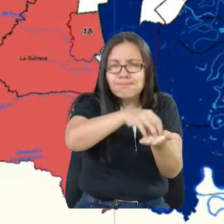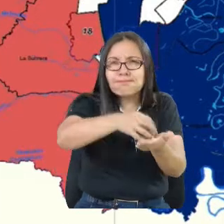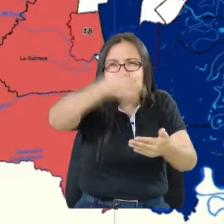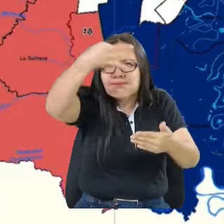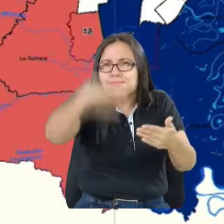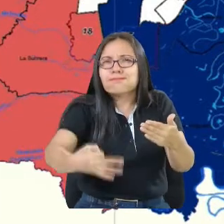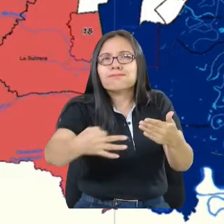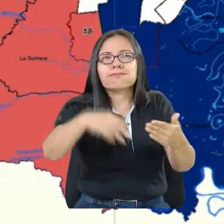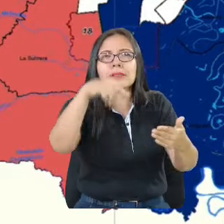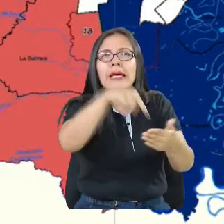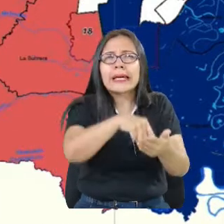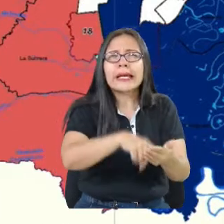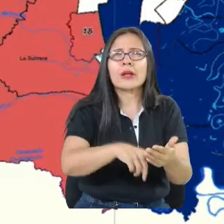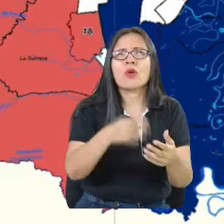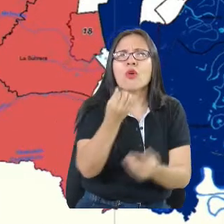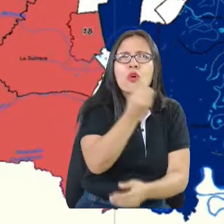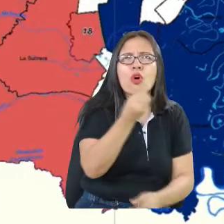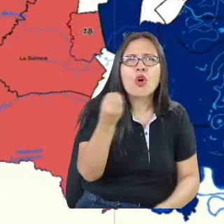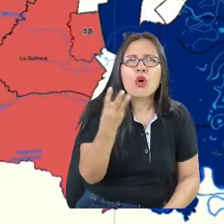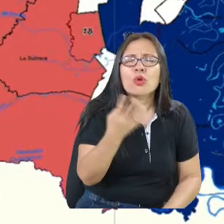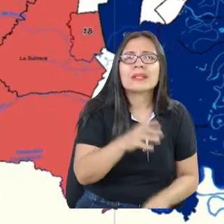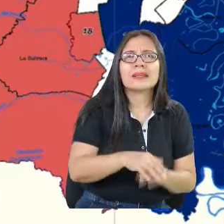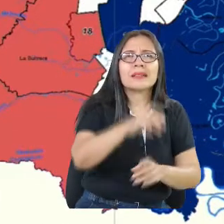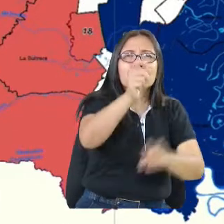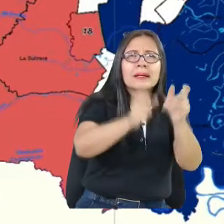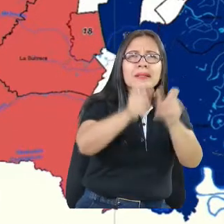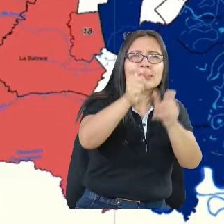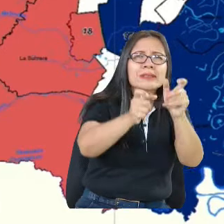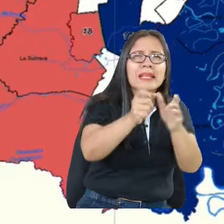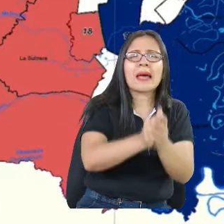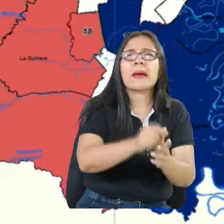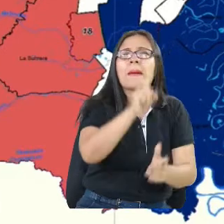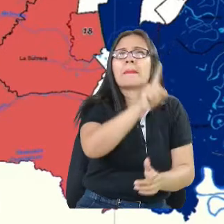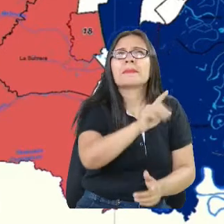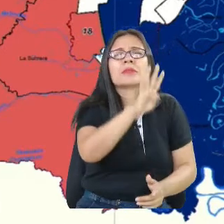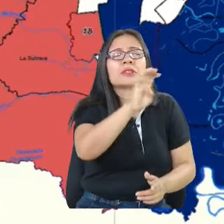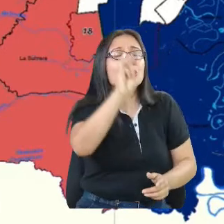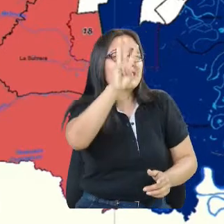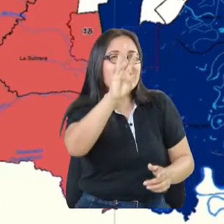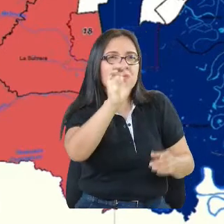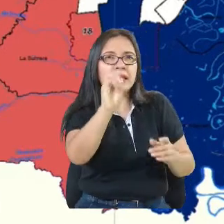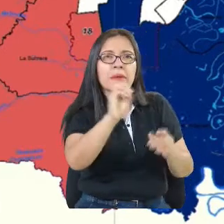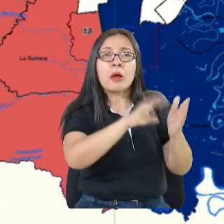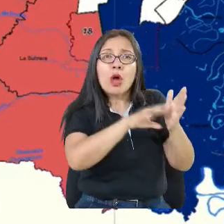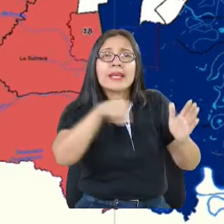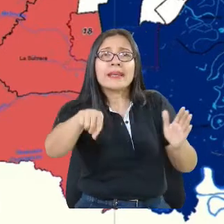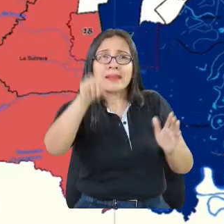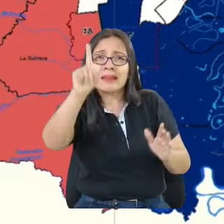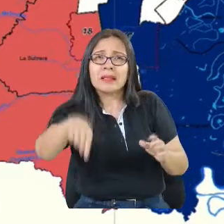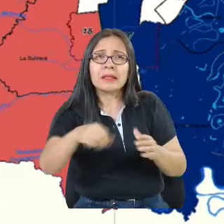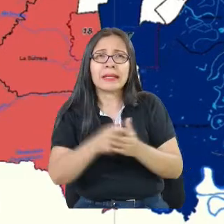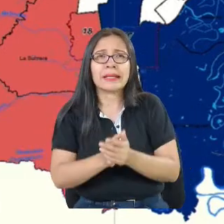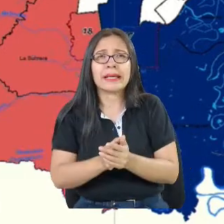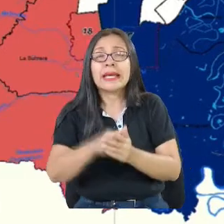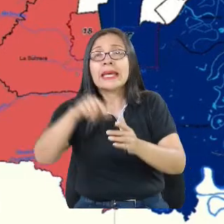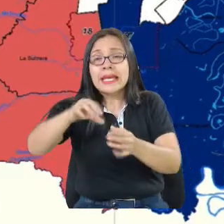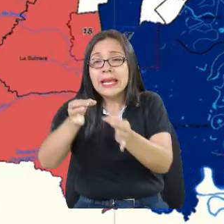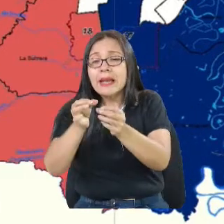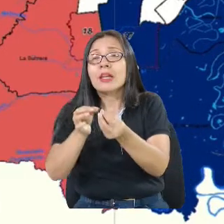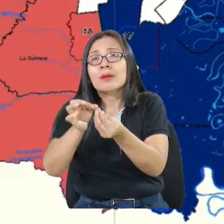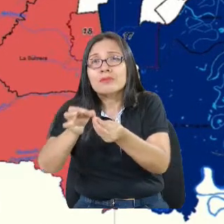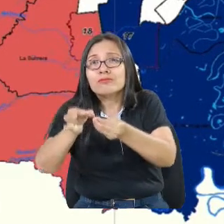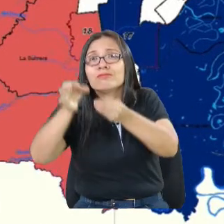beneficiadas en el área urbana y cerca de 34.320.319 en el área rural.